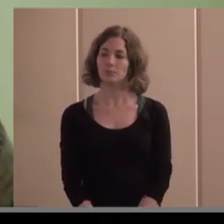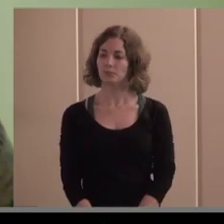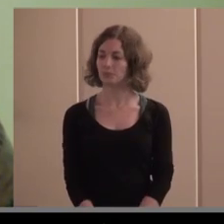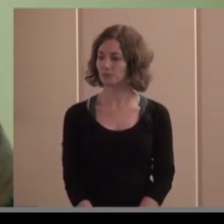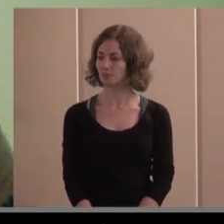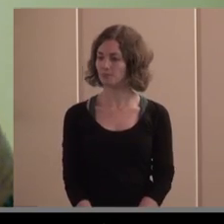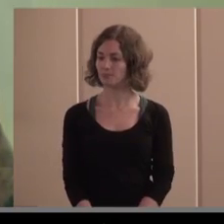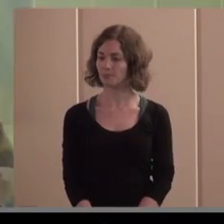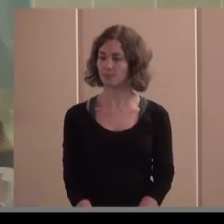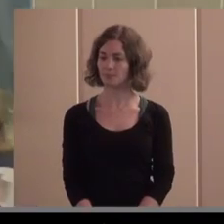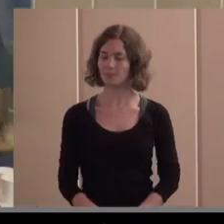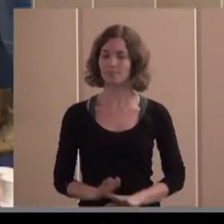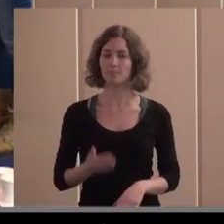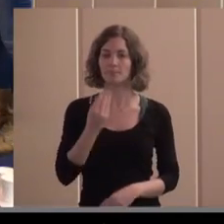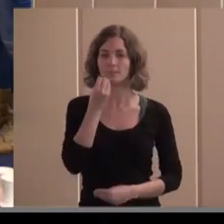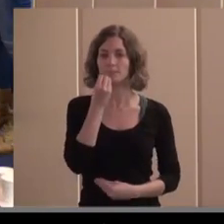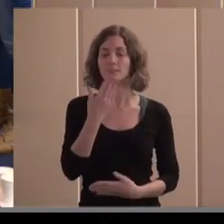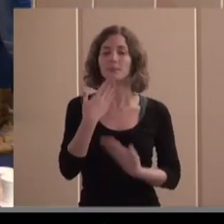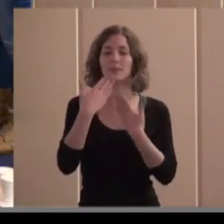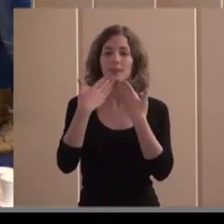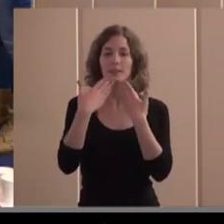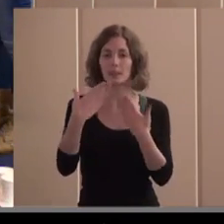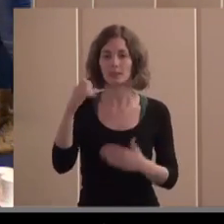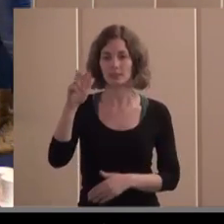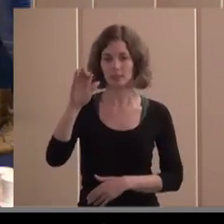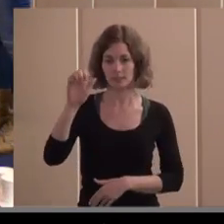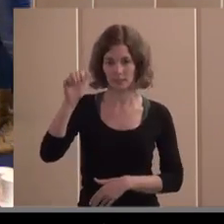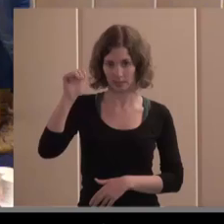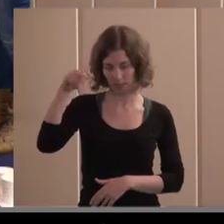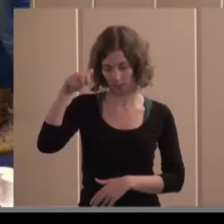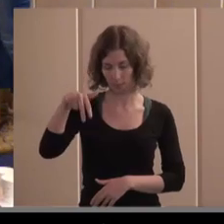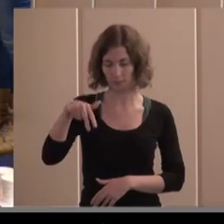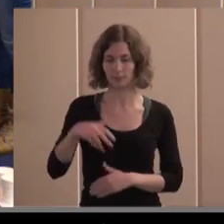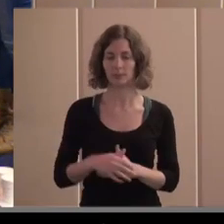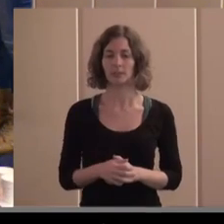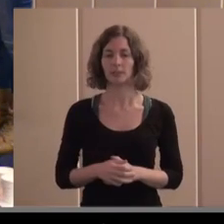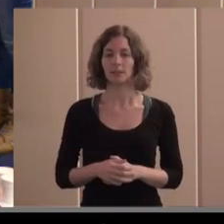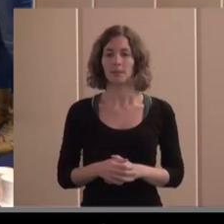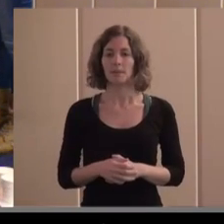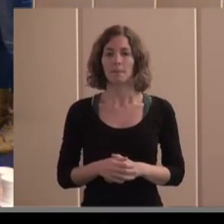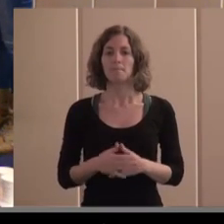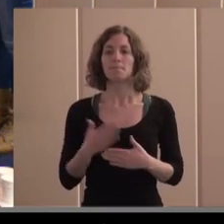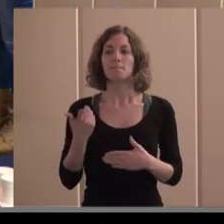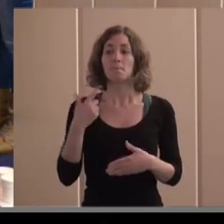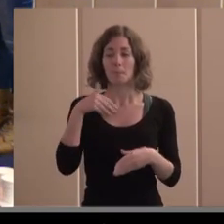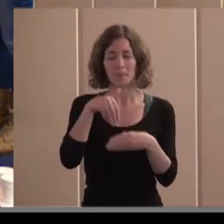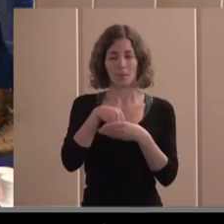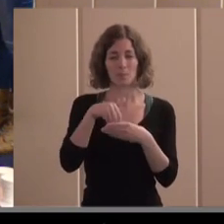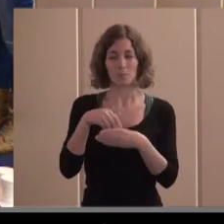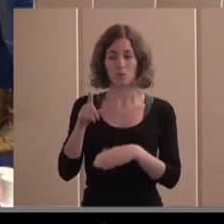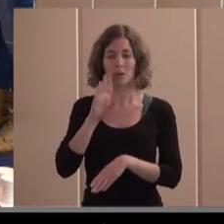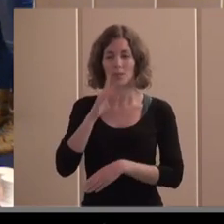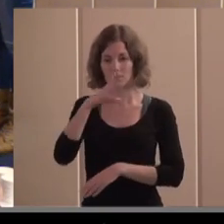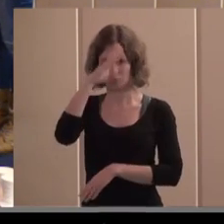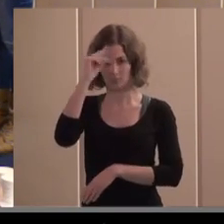Bueno, muchísimas gracias Carmen además de los contenidos no lo dije en su currículum Carmen